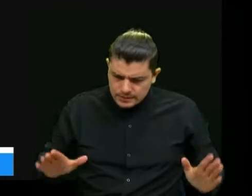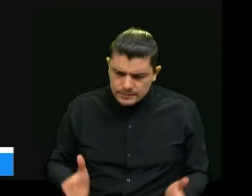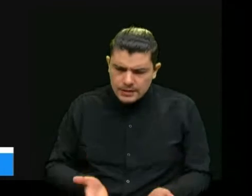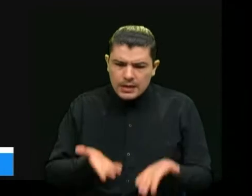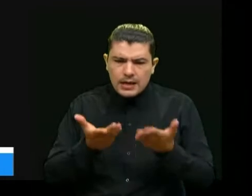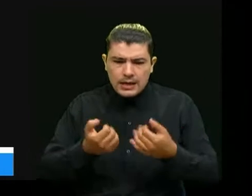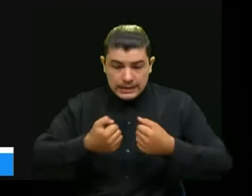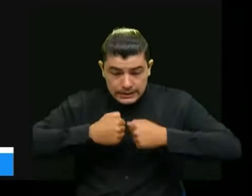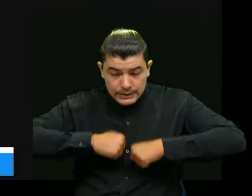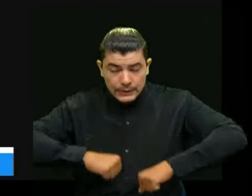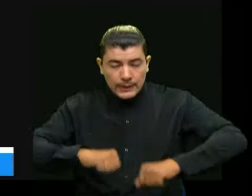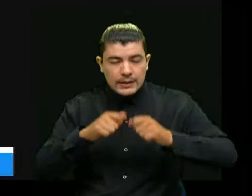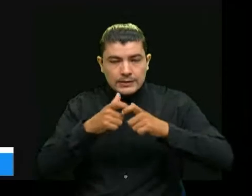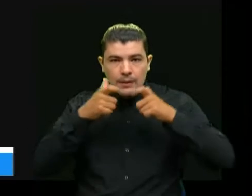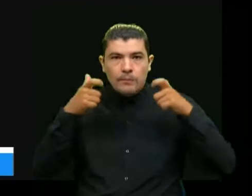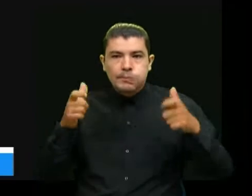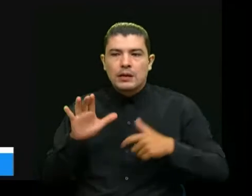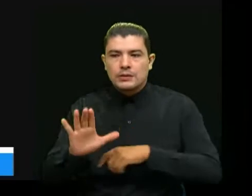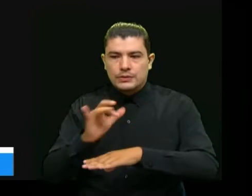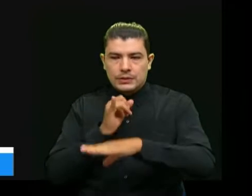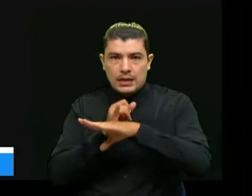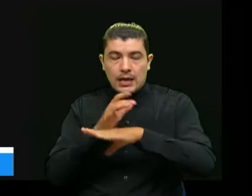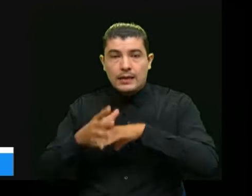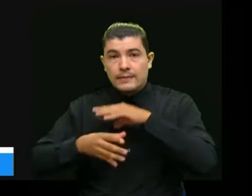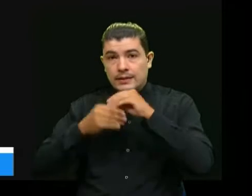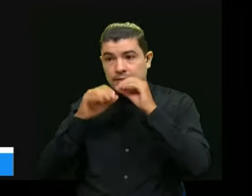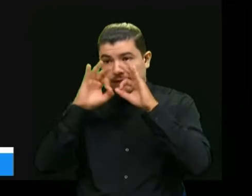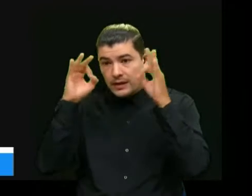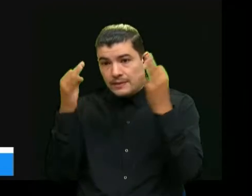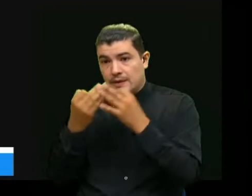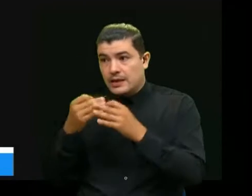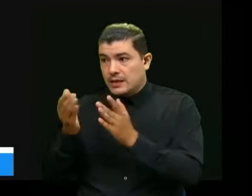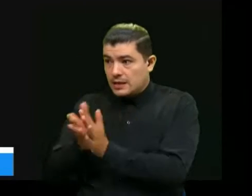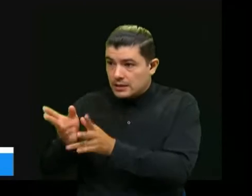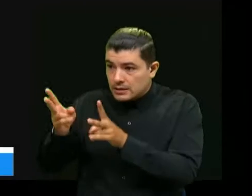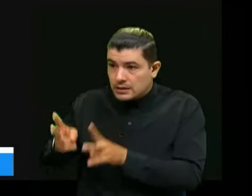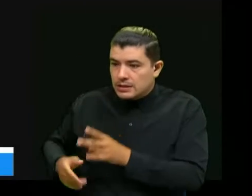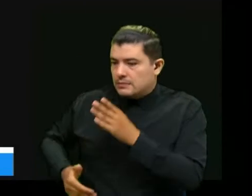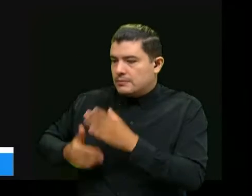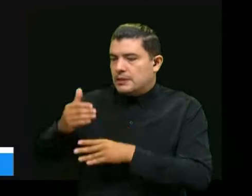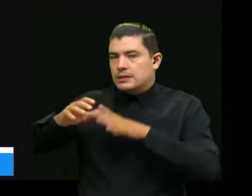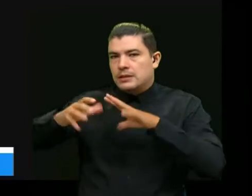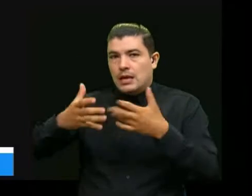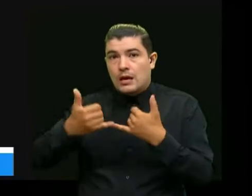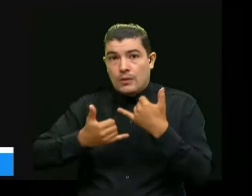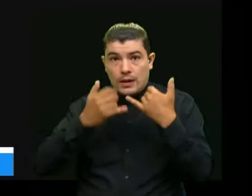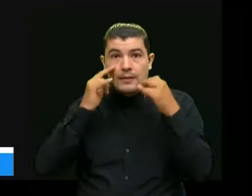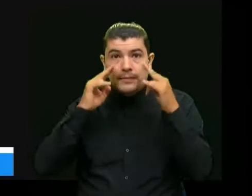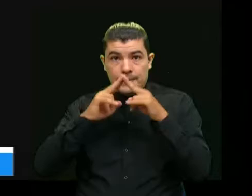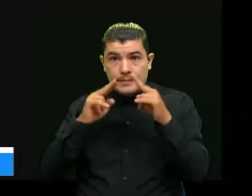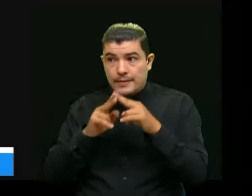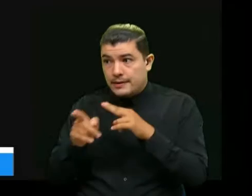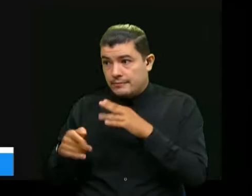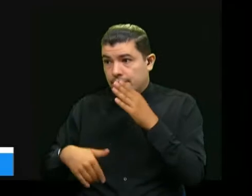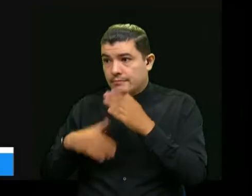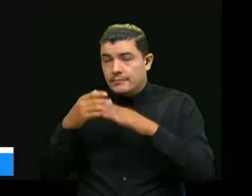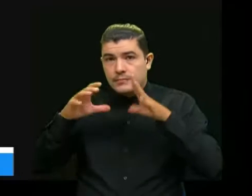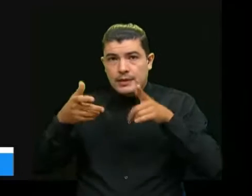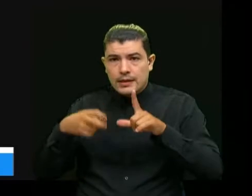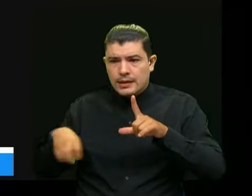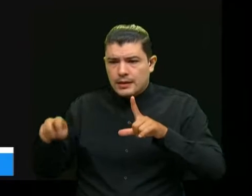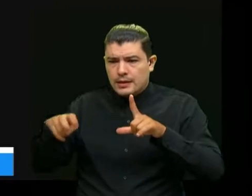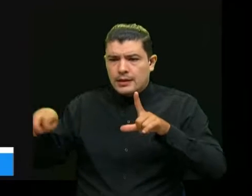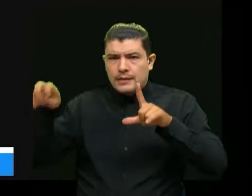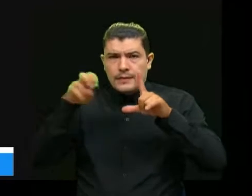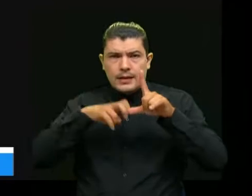un esfuerzo grande las instituciones y las familias y los estudiantes por regresar y vemos ese retorno a los niveles